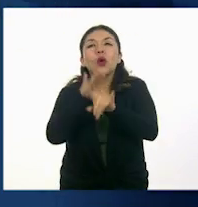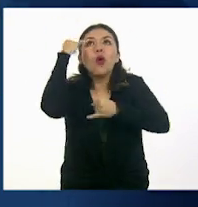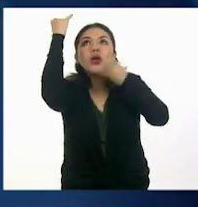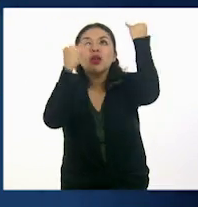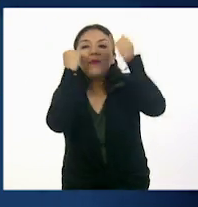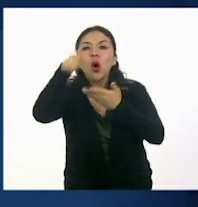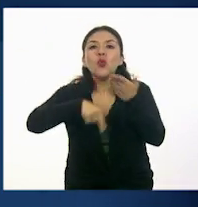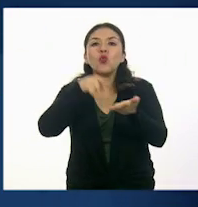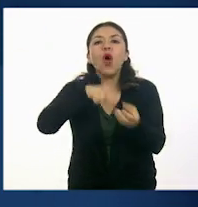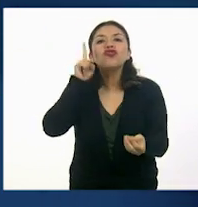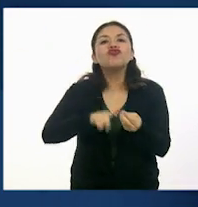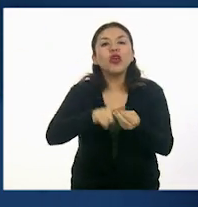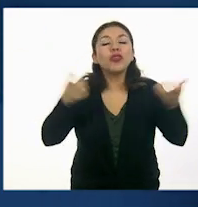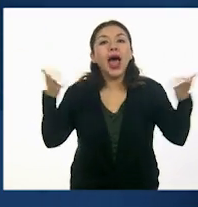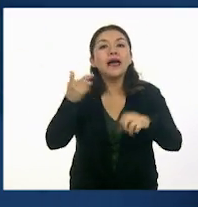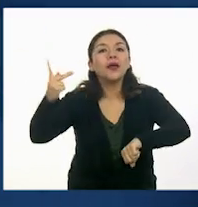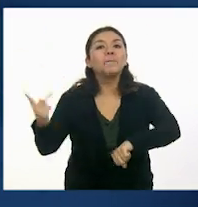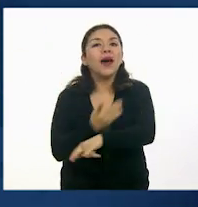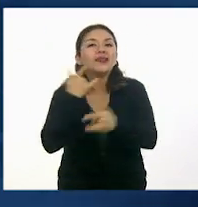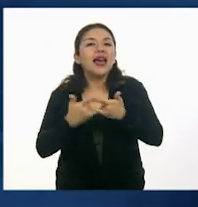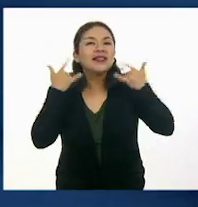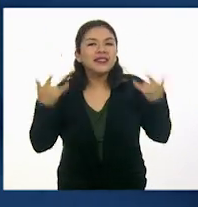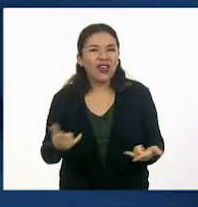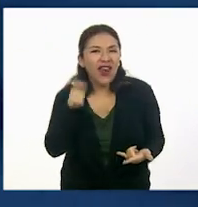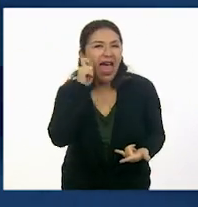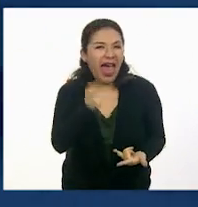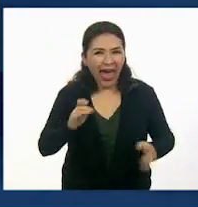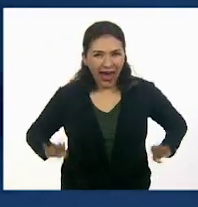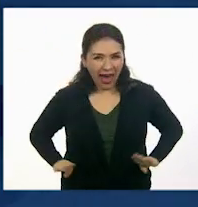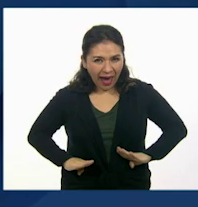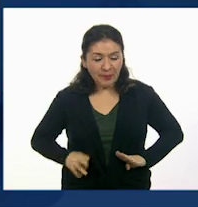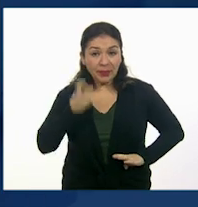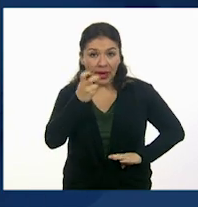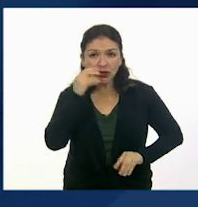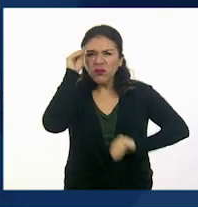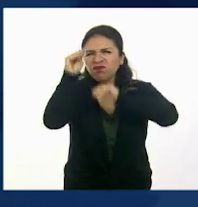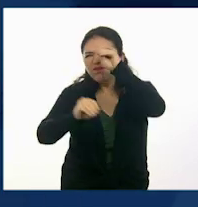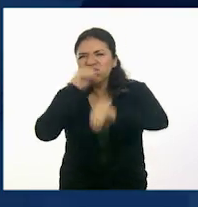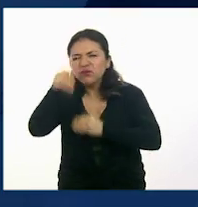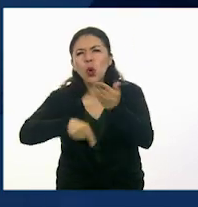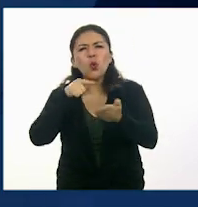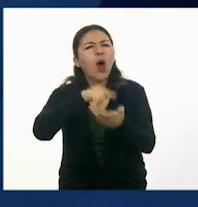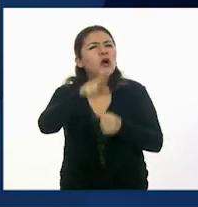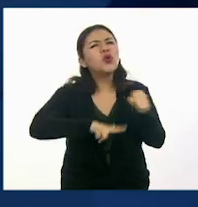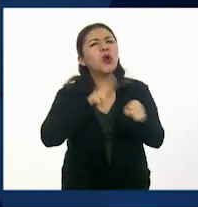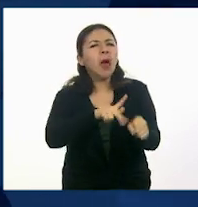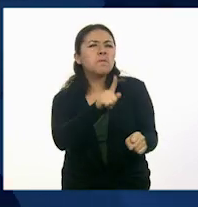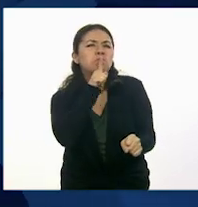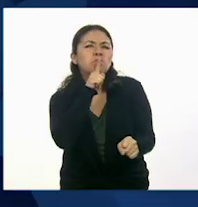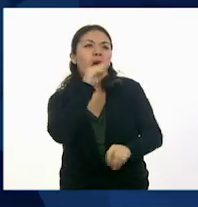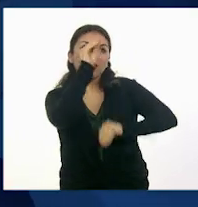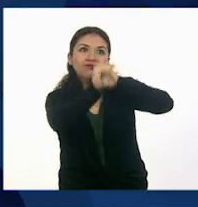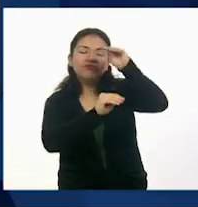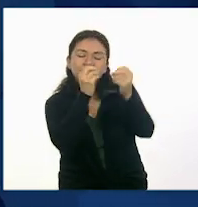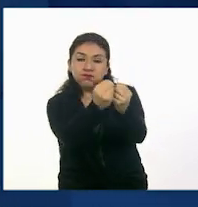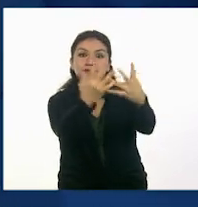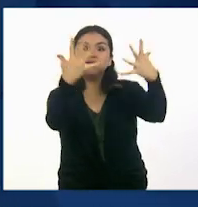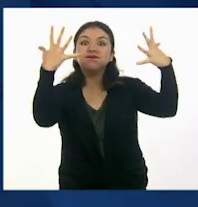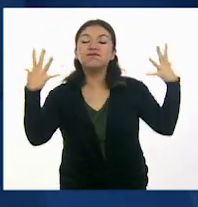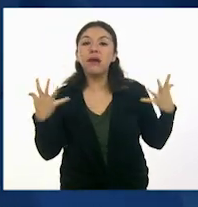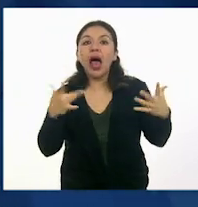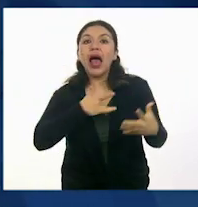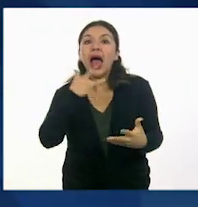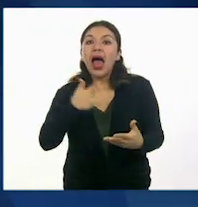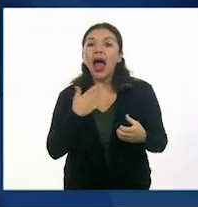en que se realizarán las acciones de una representación. Al transformar un espacio cotidiano en un espacio de ficción, lo